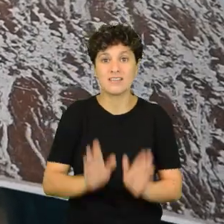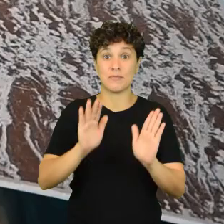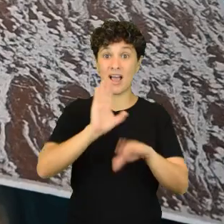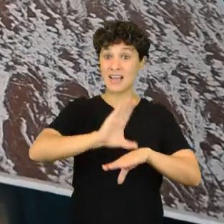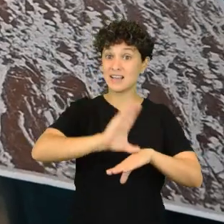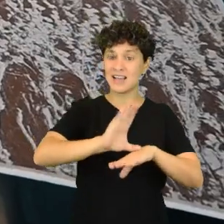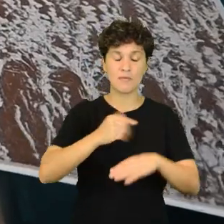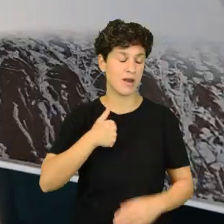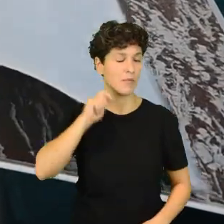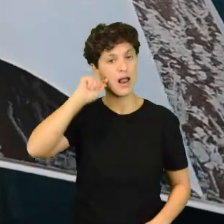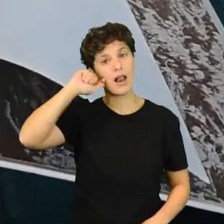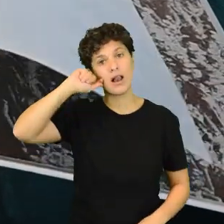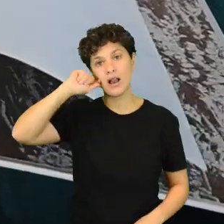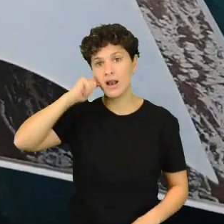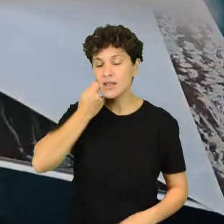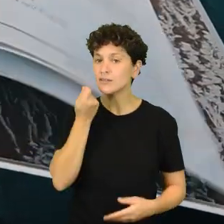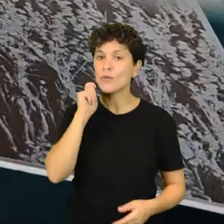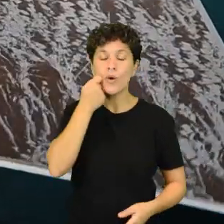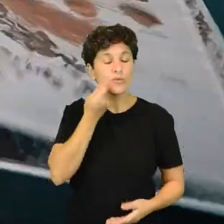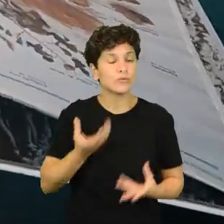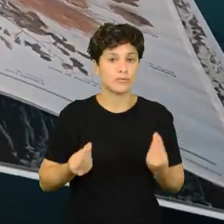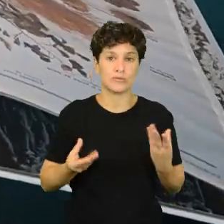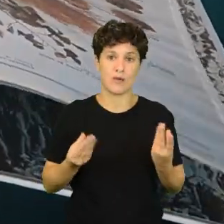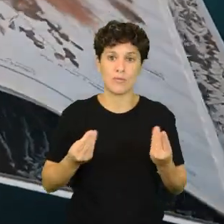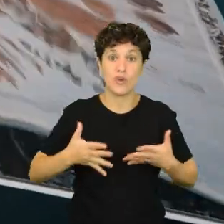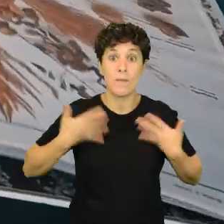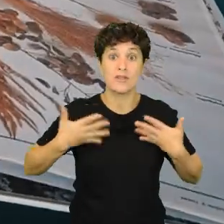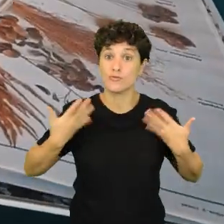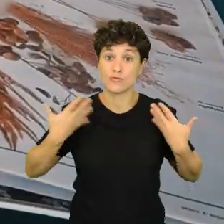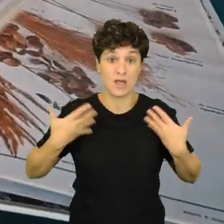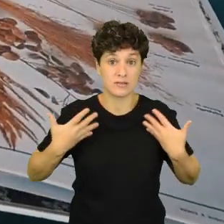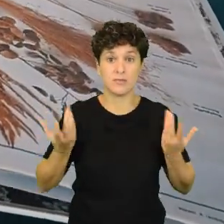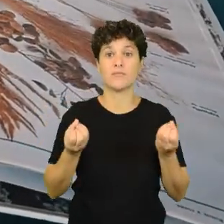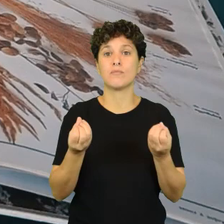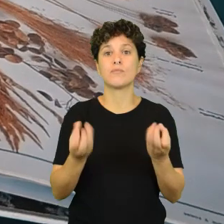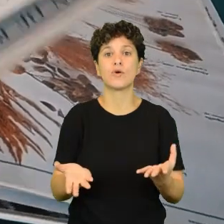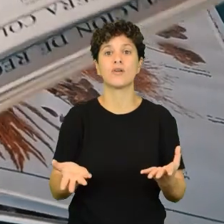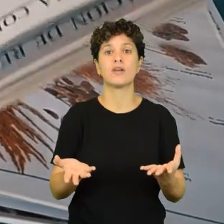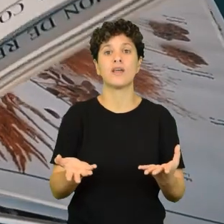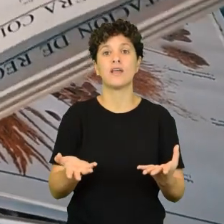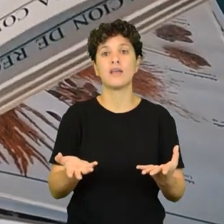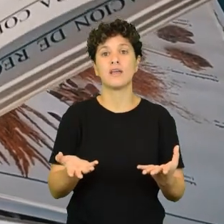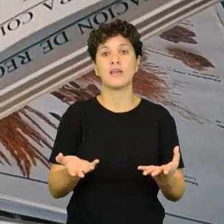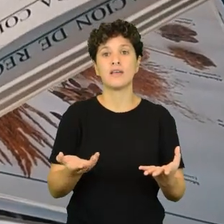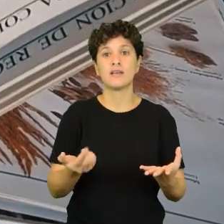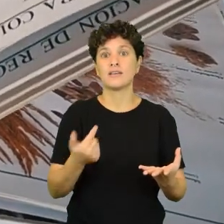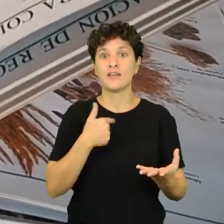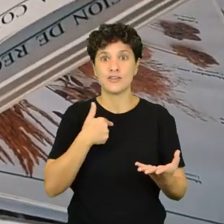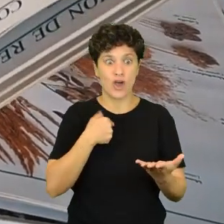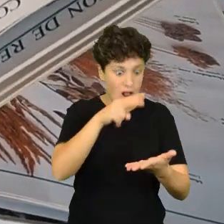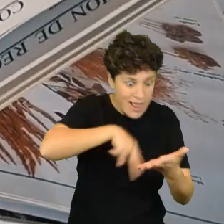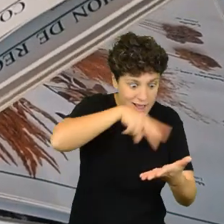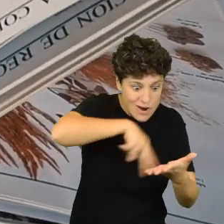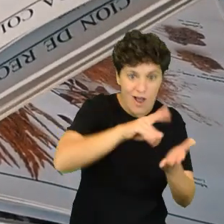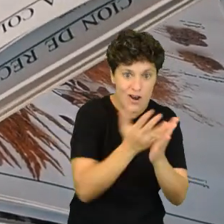es lindo, o sea, me gusta mucho, y me entusiasma, porque me